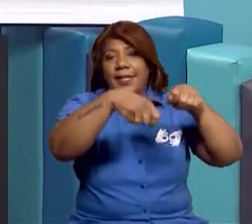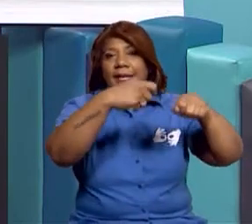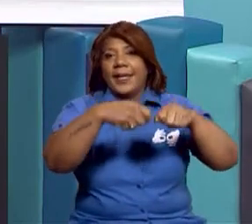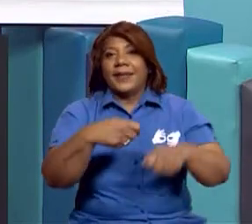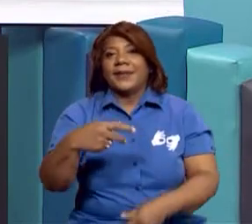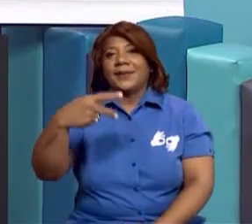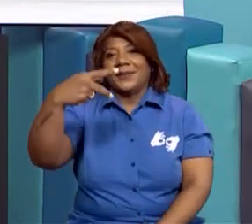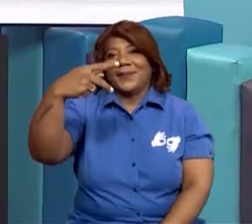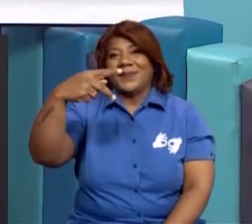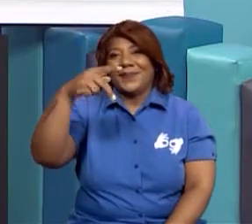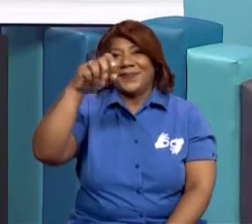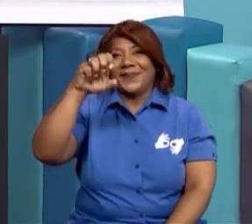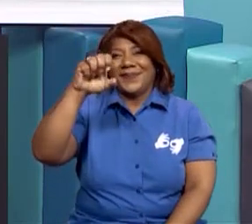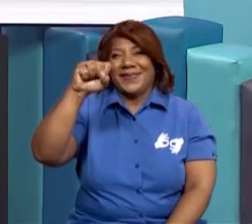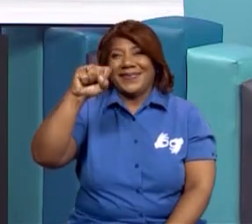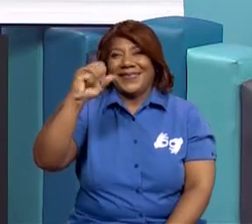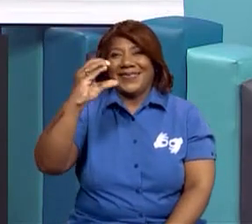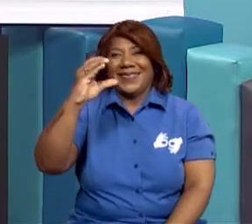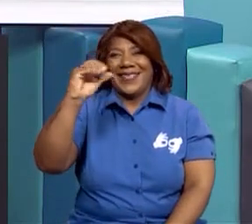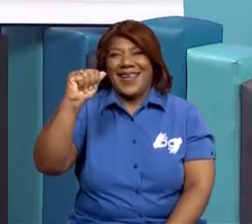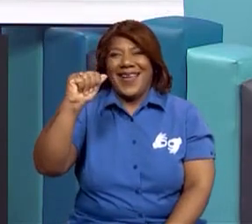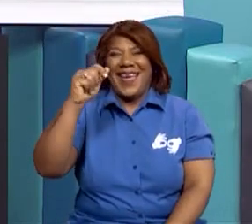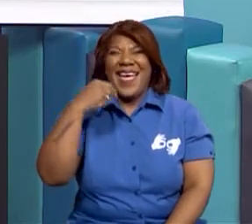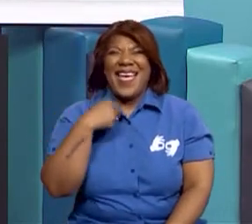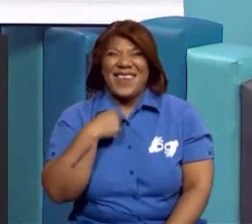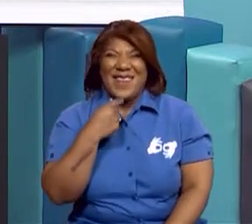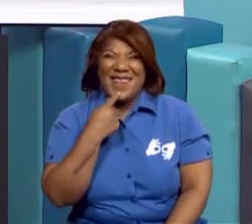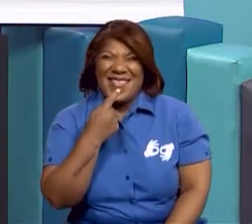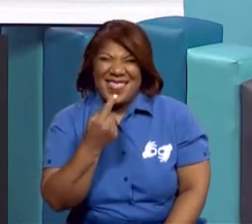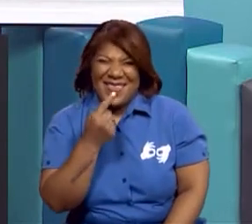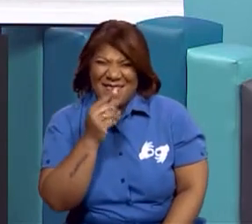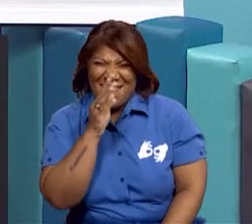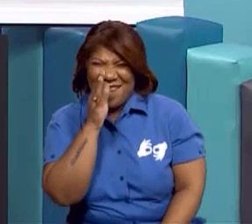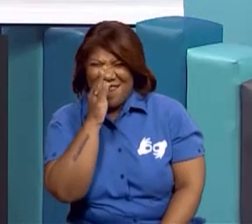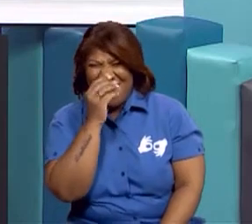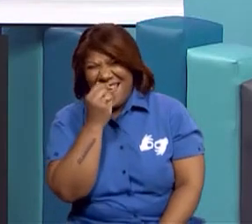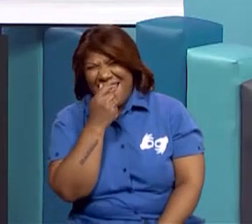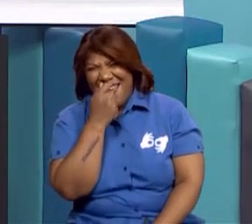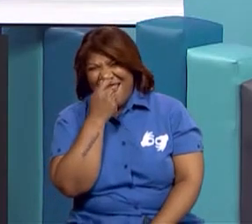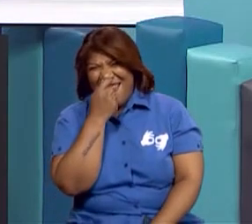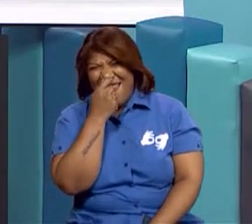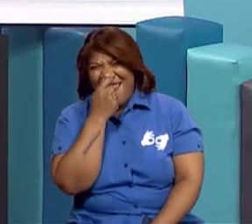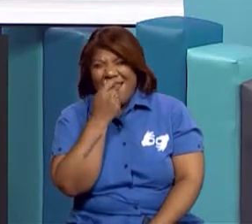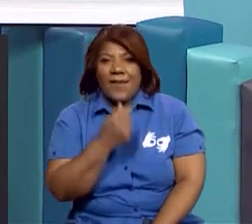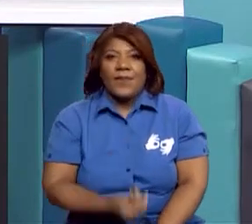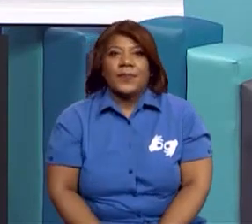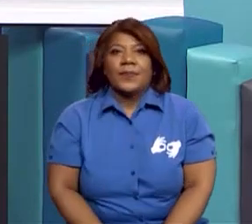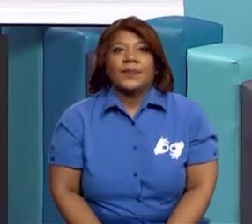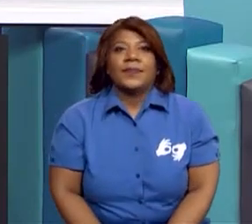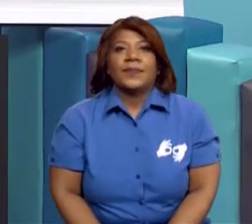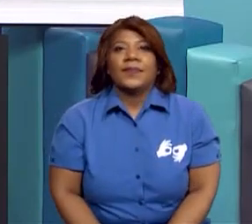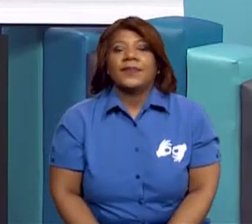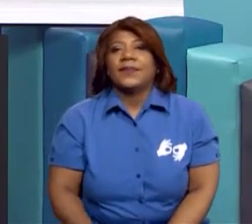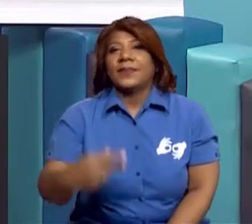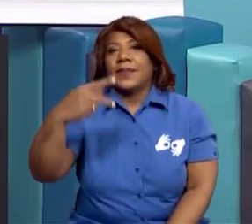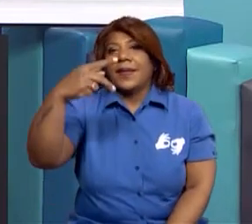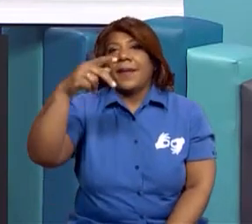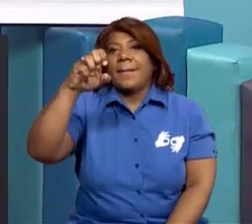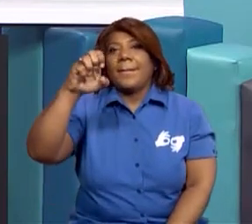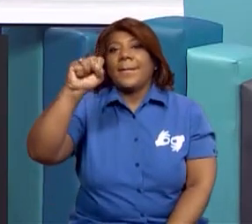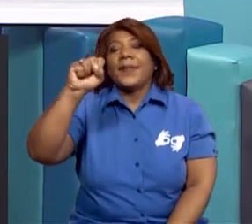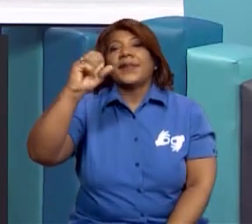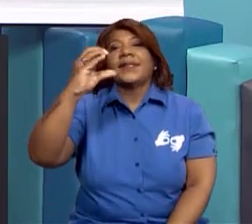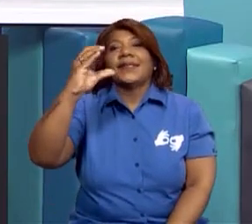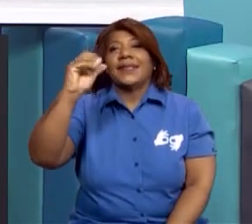Pesca, ¿verdad? Me está soplando la maestra Carla. Muy bien. Pesca, ¿verdad? Vamos a escribir entonces la